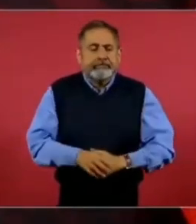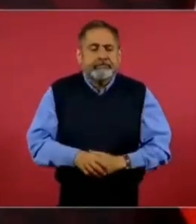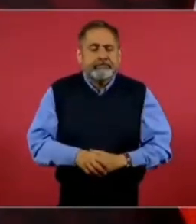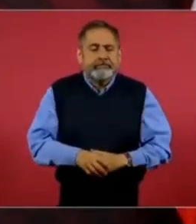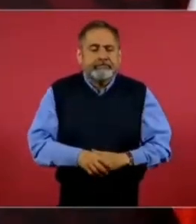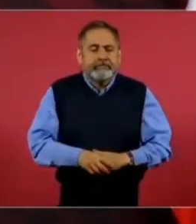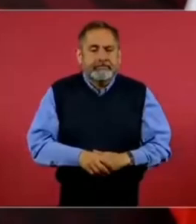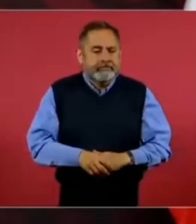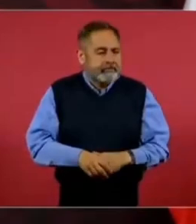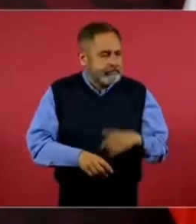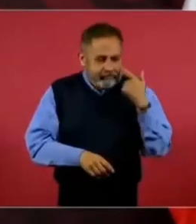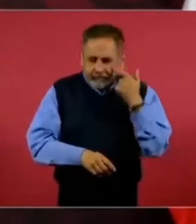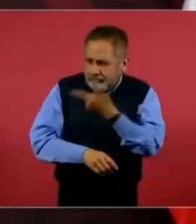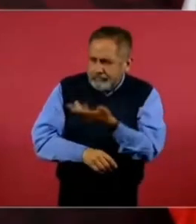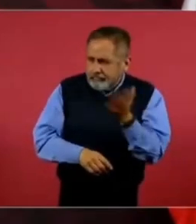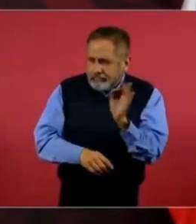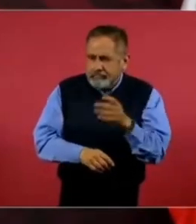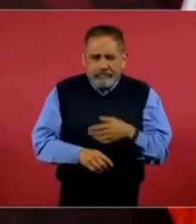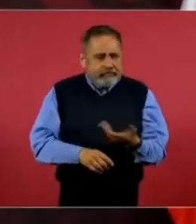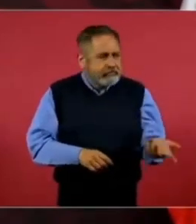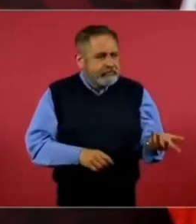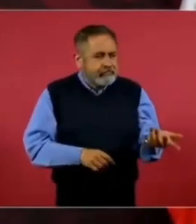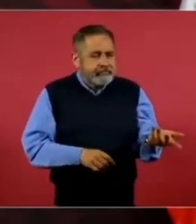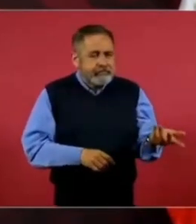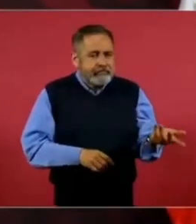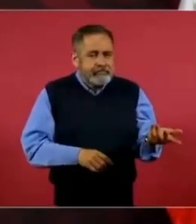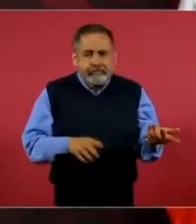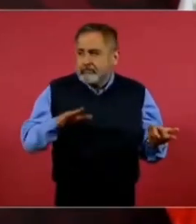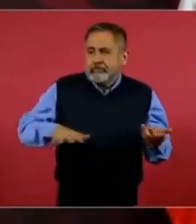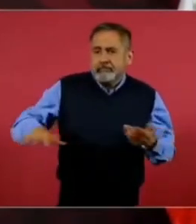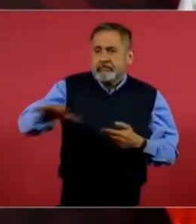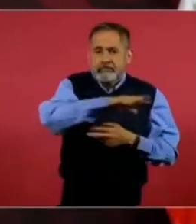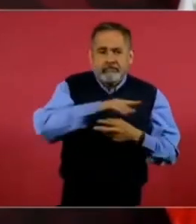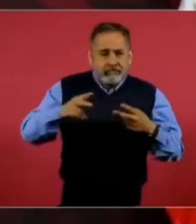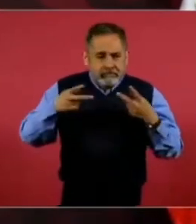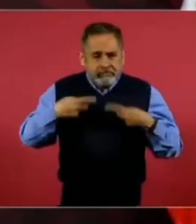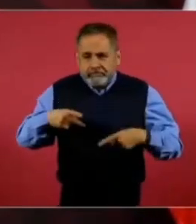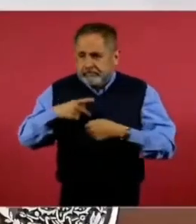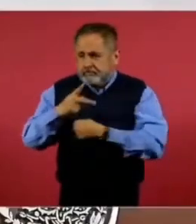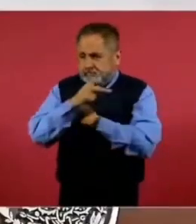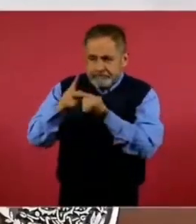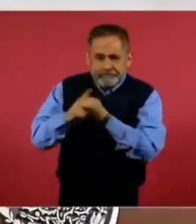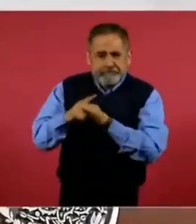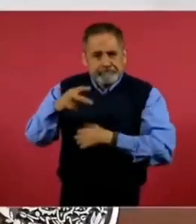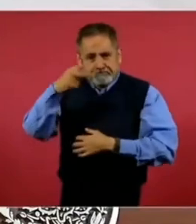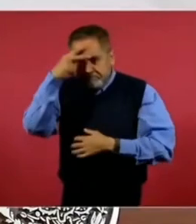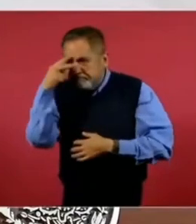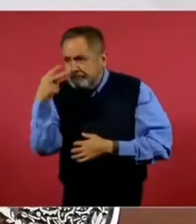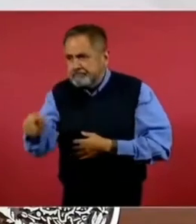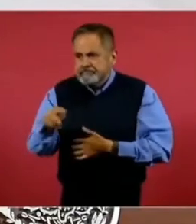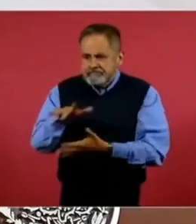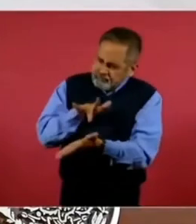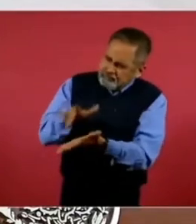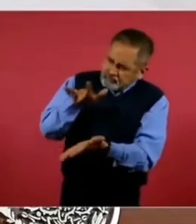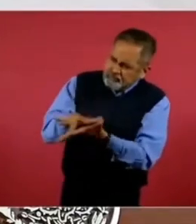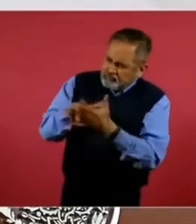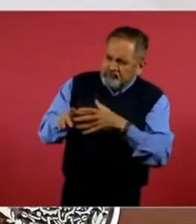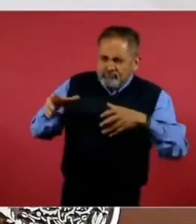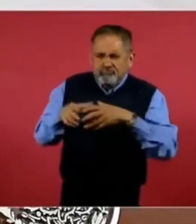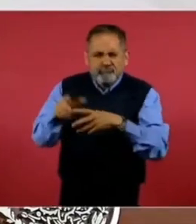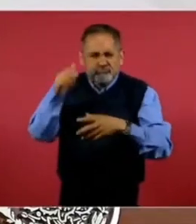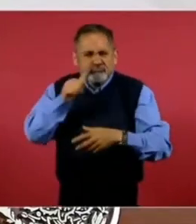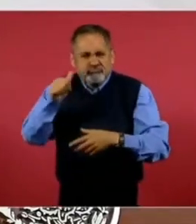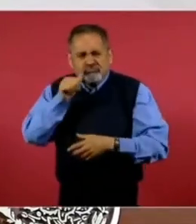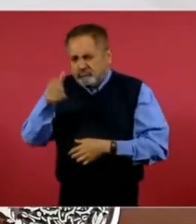Están viendo que el pueblo de México está respaldando, o la mayoría del pueblo de México está